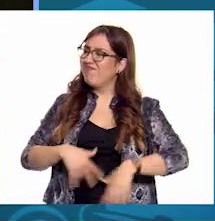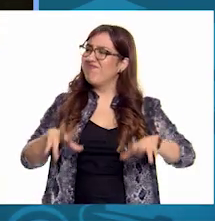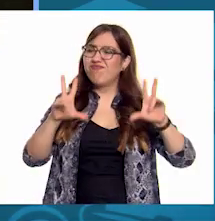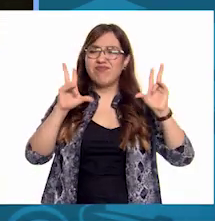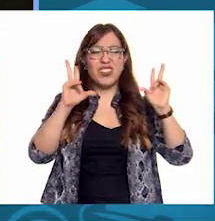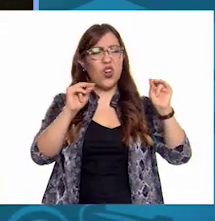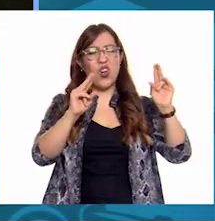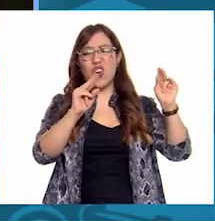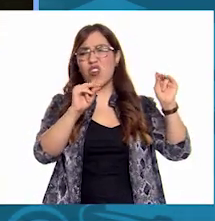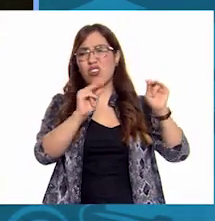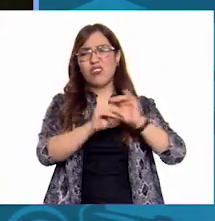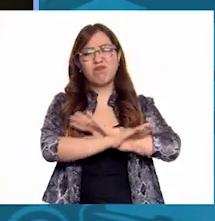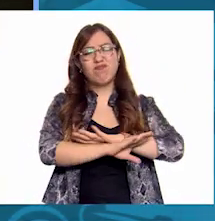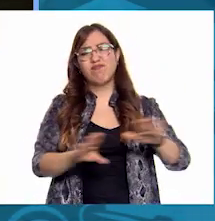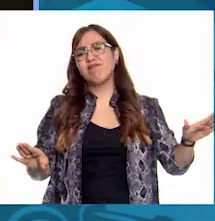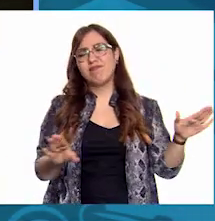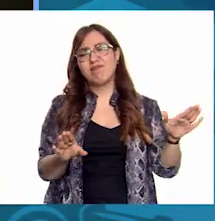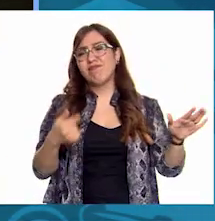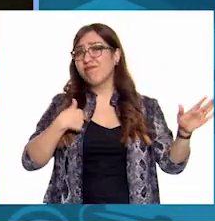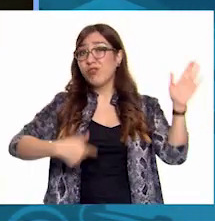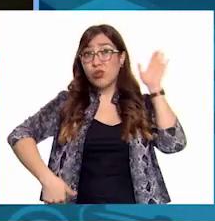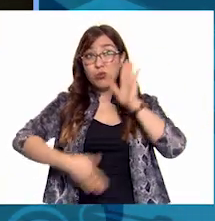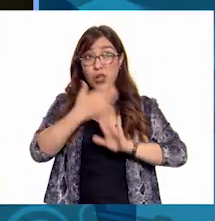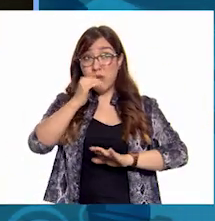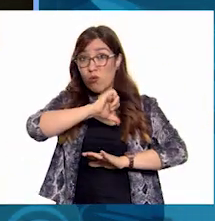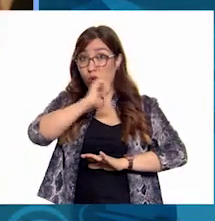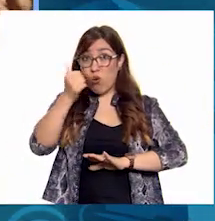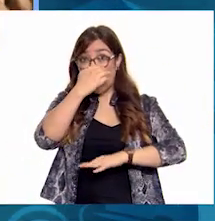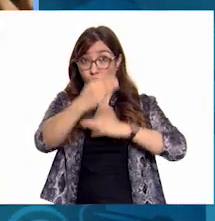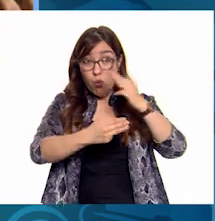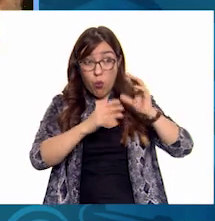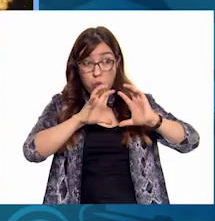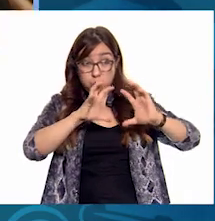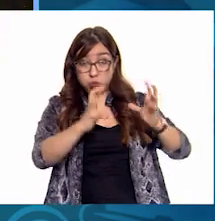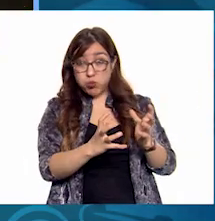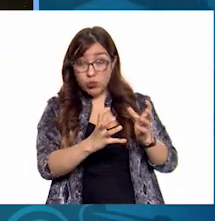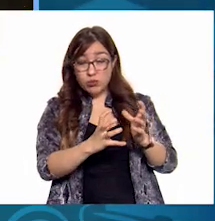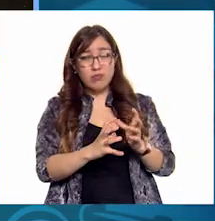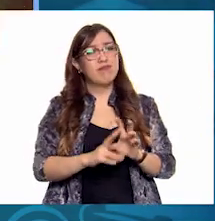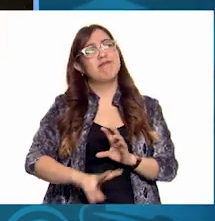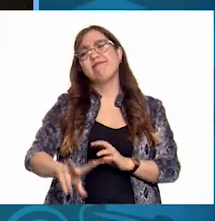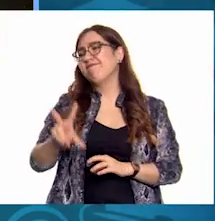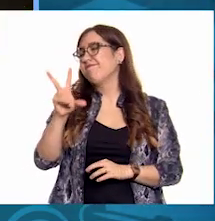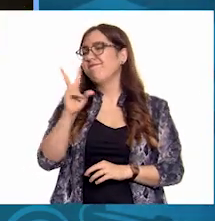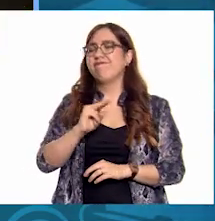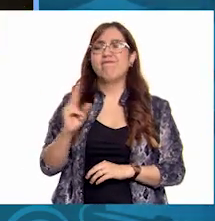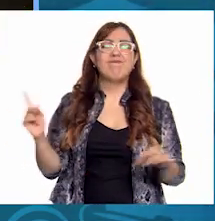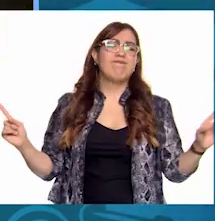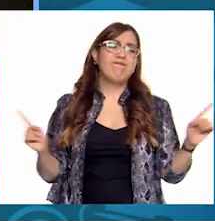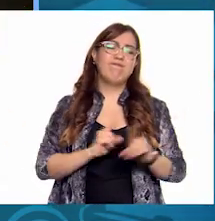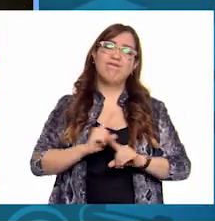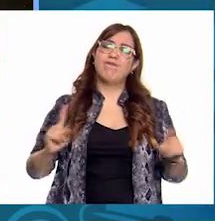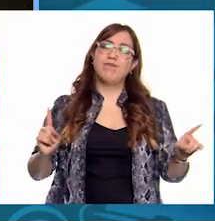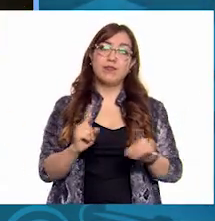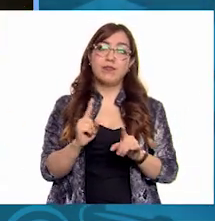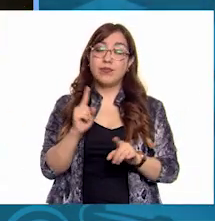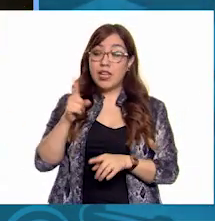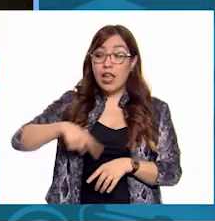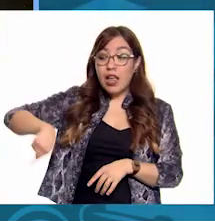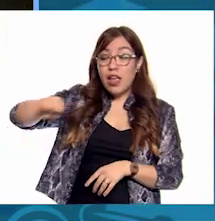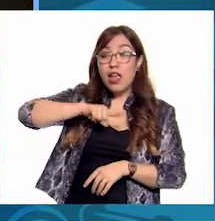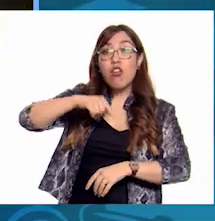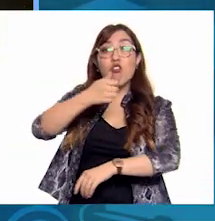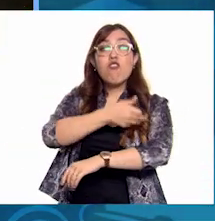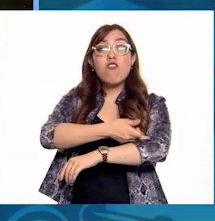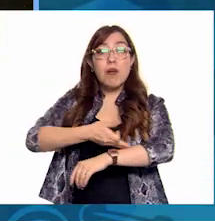no, no, no No querían irse a otro planeta ¿Para qué también estropearlo? Pues no Ellos querían